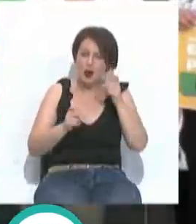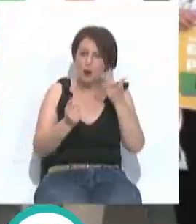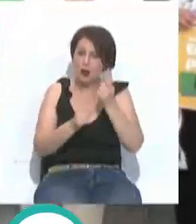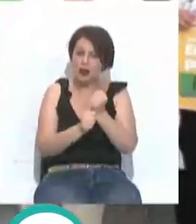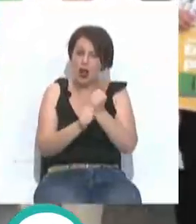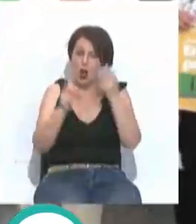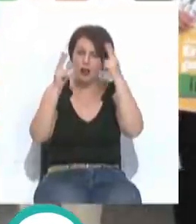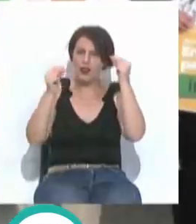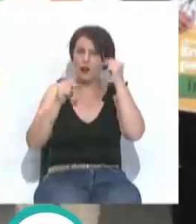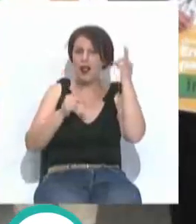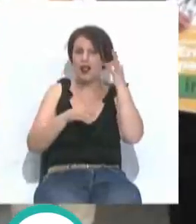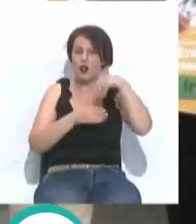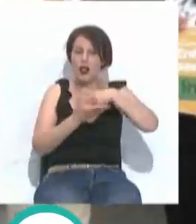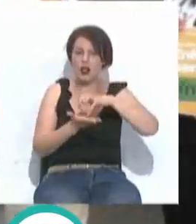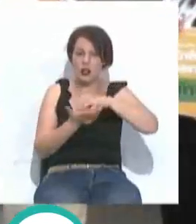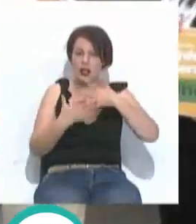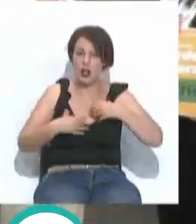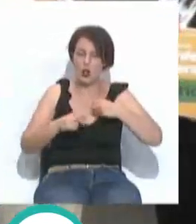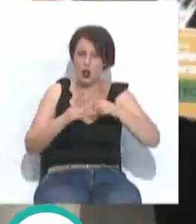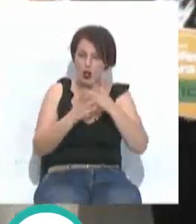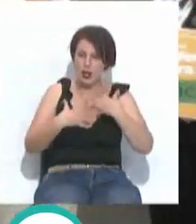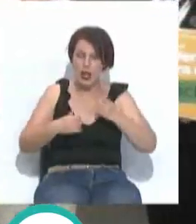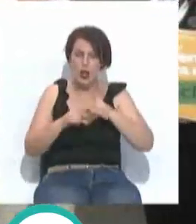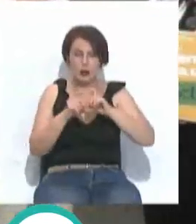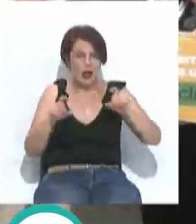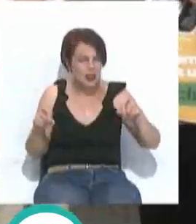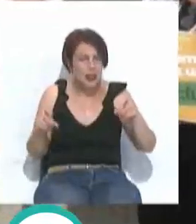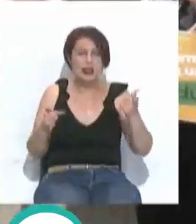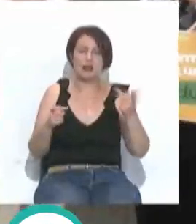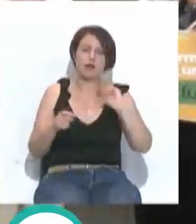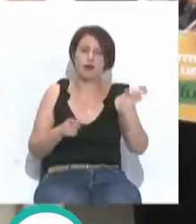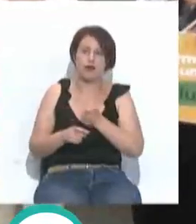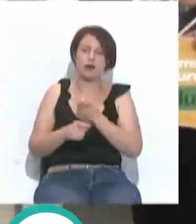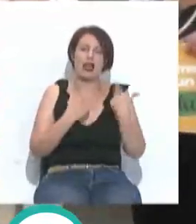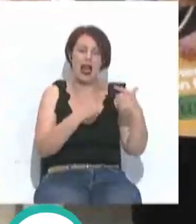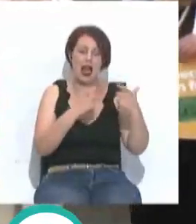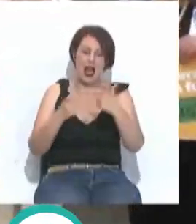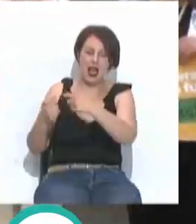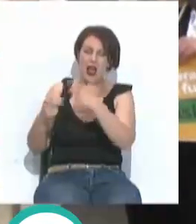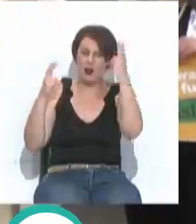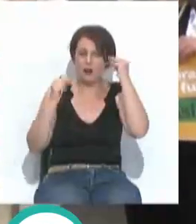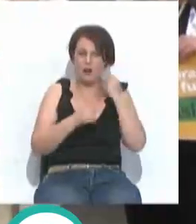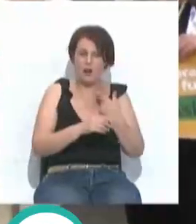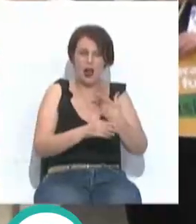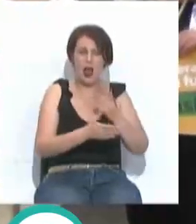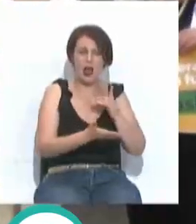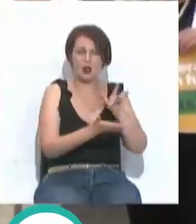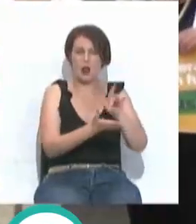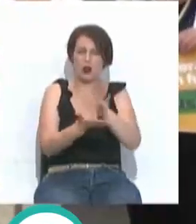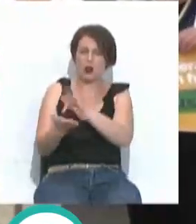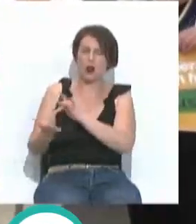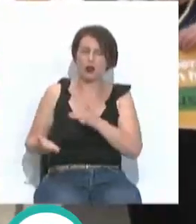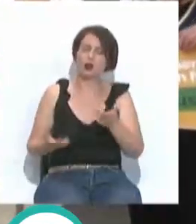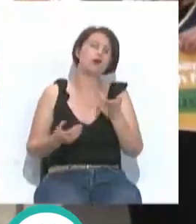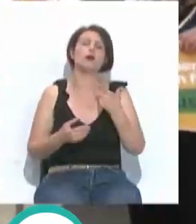poco la labor de las enfermeras en los centros sanitarios, sociosanitarios, empresas... Son muchos ámbitos los que la enfermera está presente y creo que